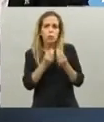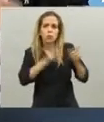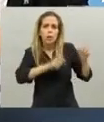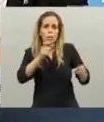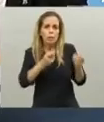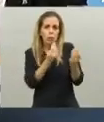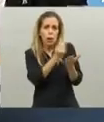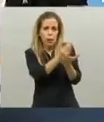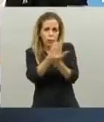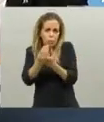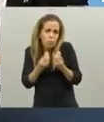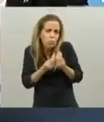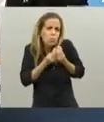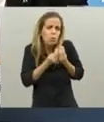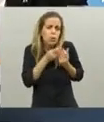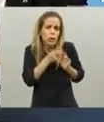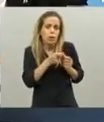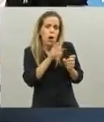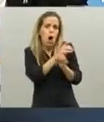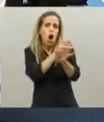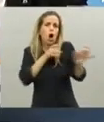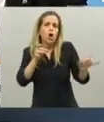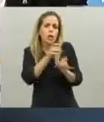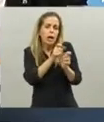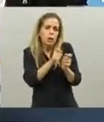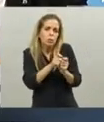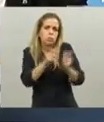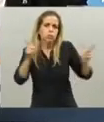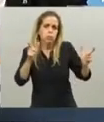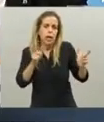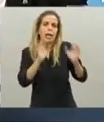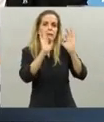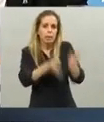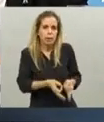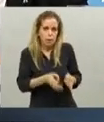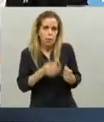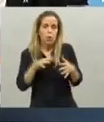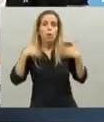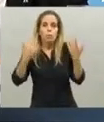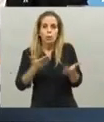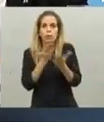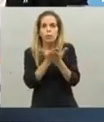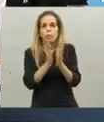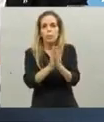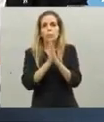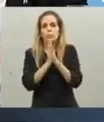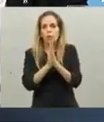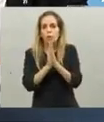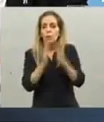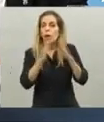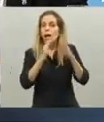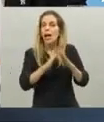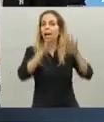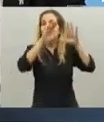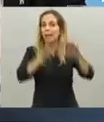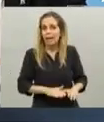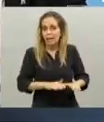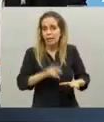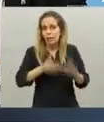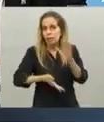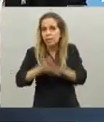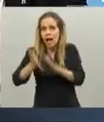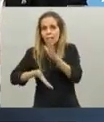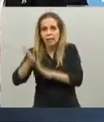tendencia, no es un caso aislado, es una tendencia, con lo cual tenemos que tener muchísimo cuidado, evitar salir, o la mejor manera de